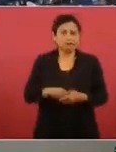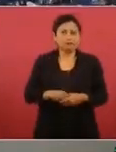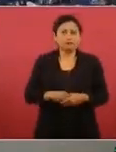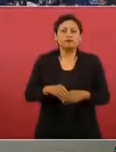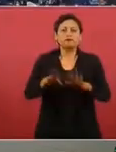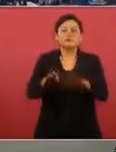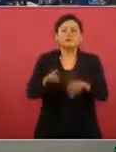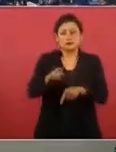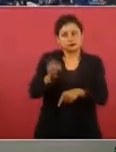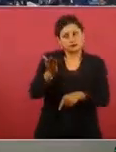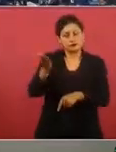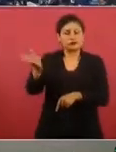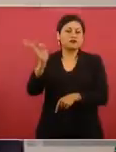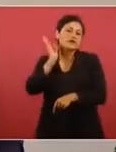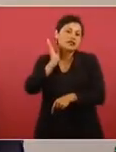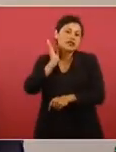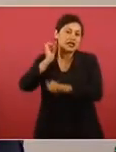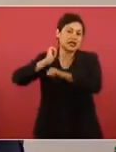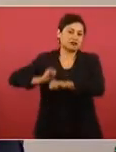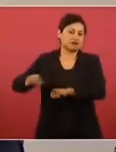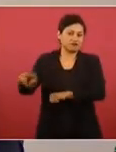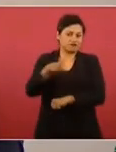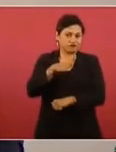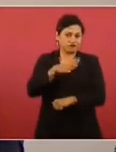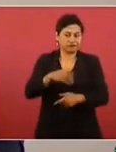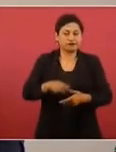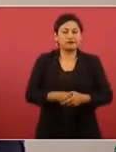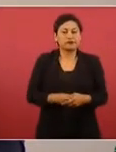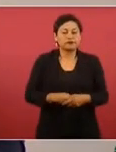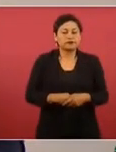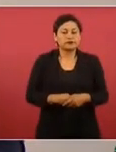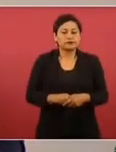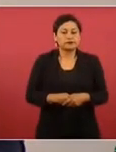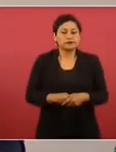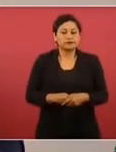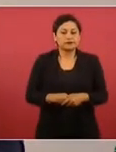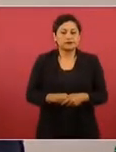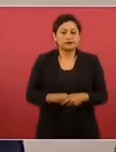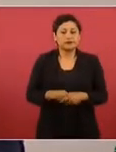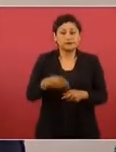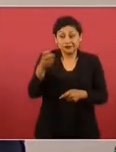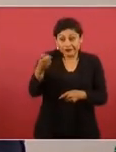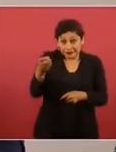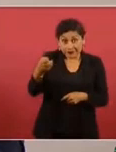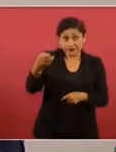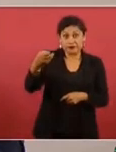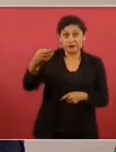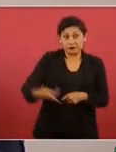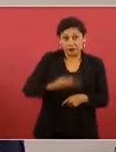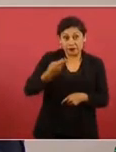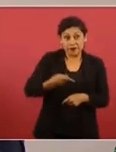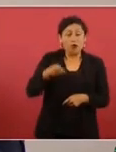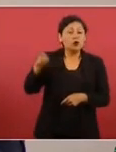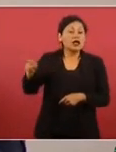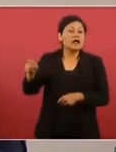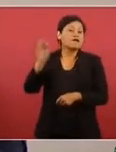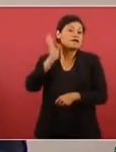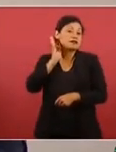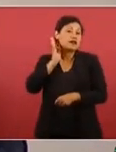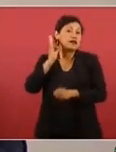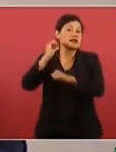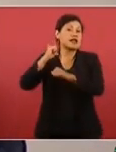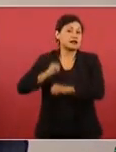Quiero decir, no va a dar ningún dato vinculado con el proceso de judicialización y la información que se encuentra dentro de la carpeta,